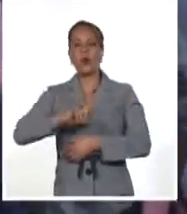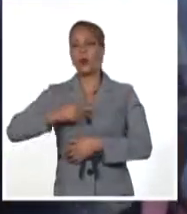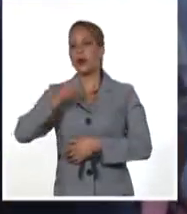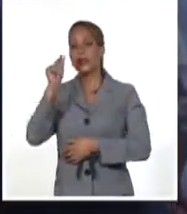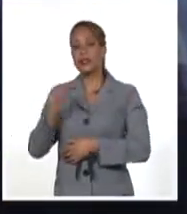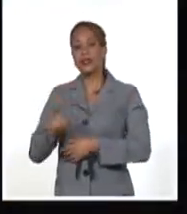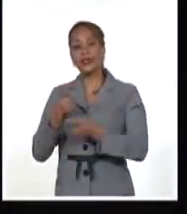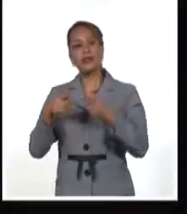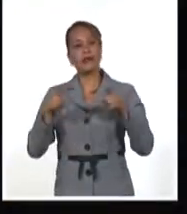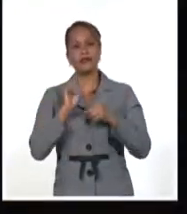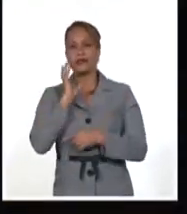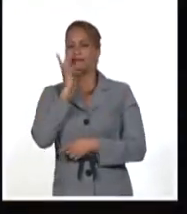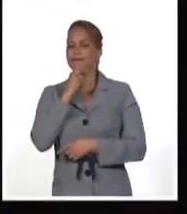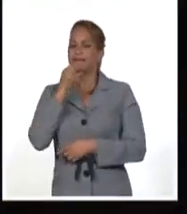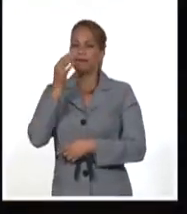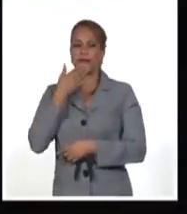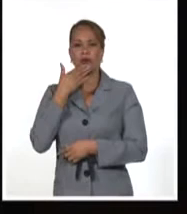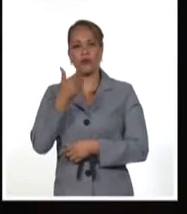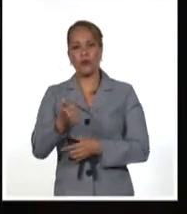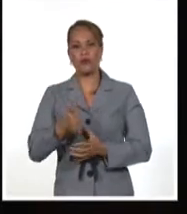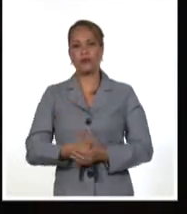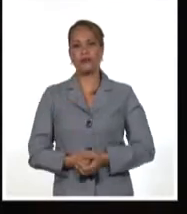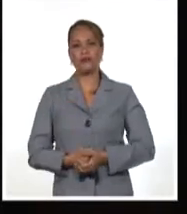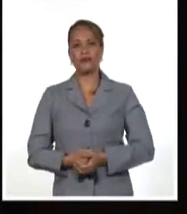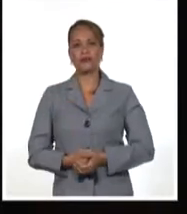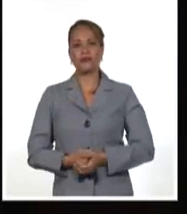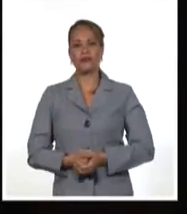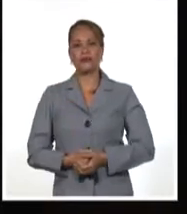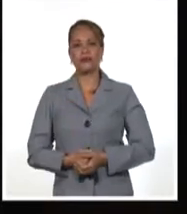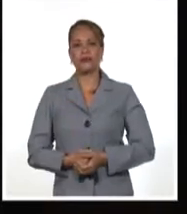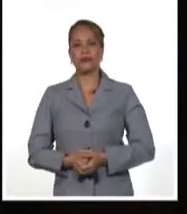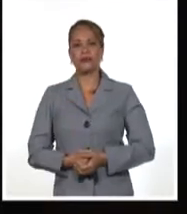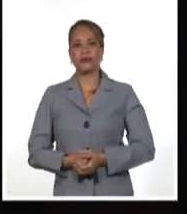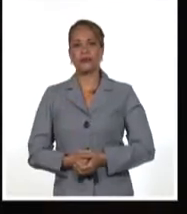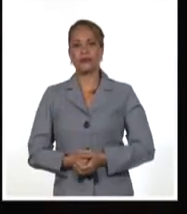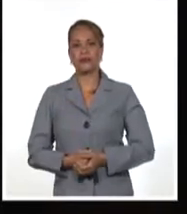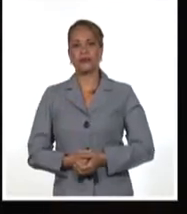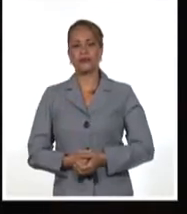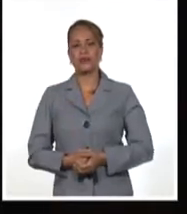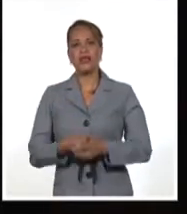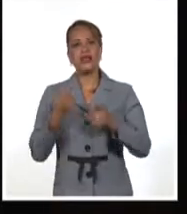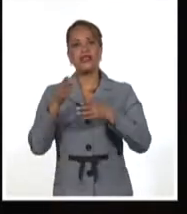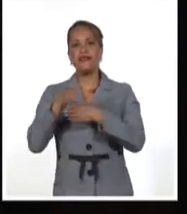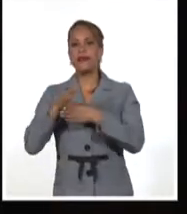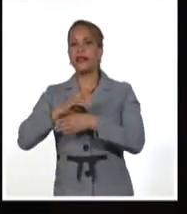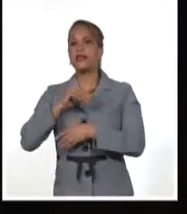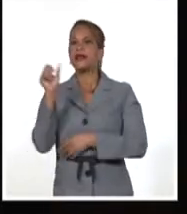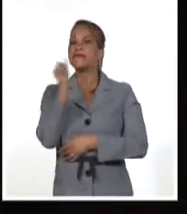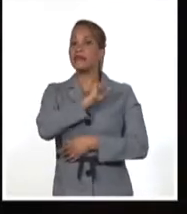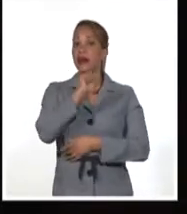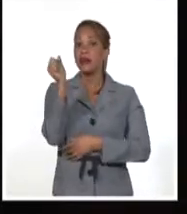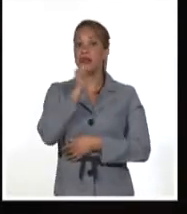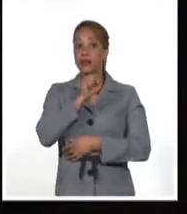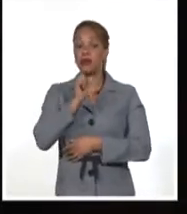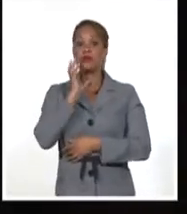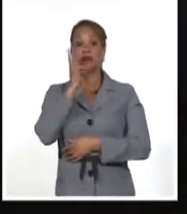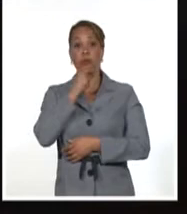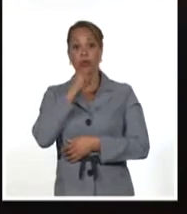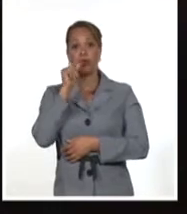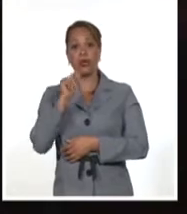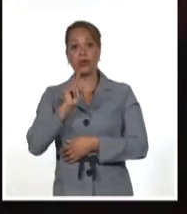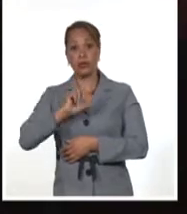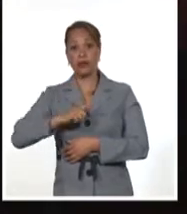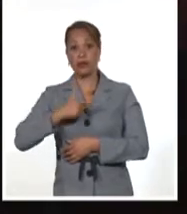músicos maravillosos. El autor de temas como Si sonríes otra vez, Mi morena y Sin pasaje de regreso se había